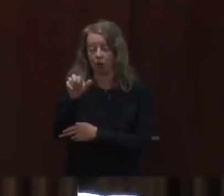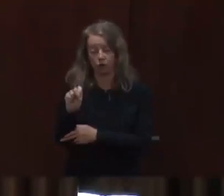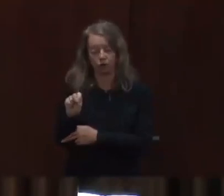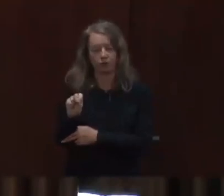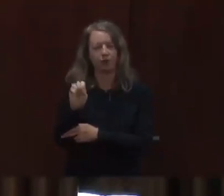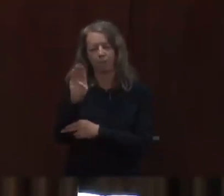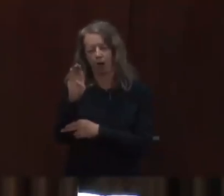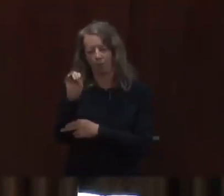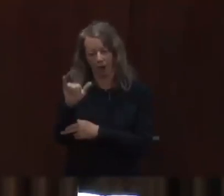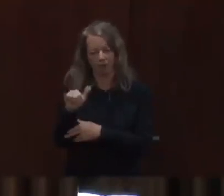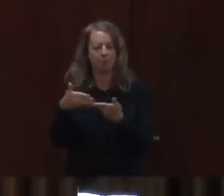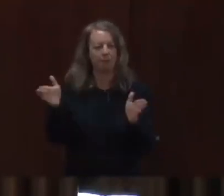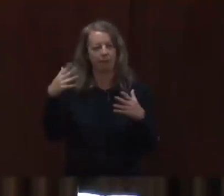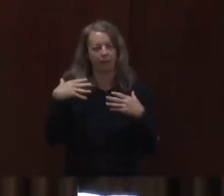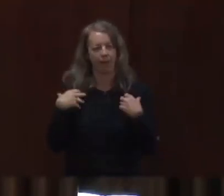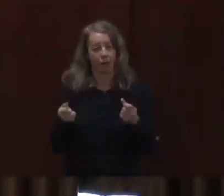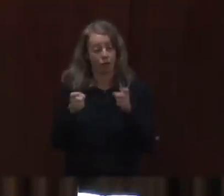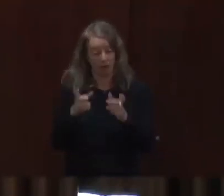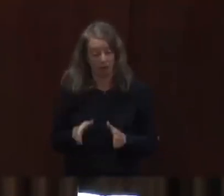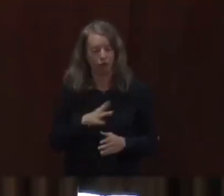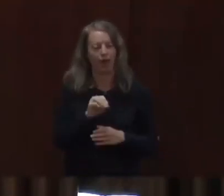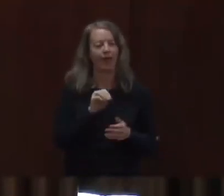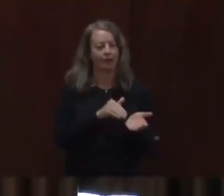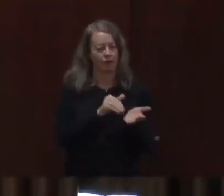empecemos con una actualización de parte de Stacy Sanders.